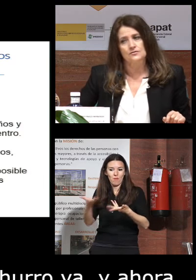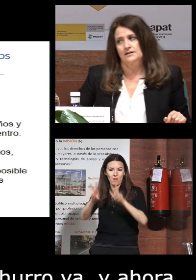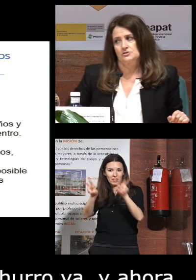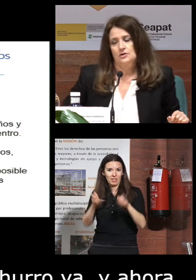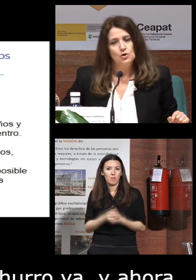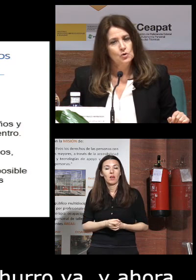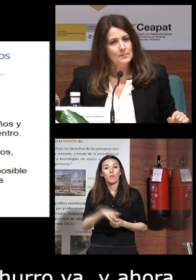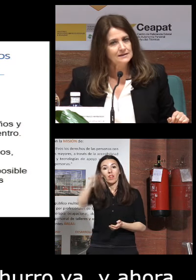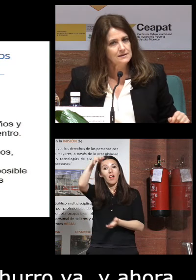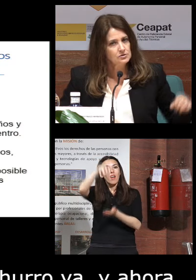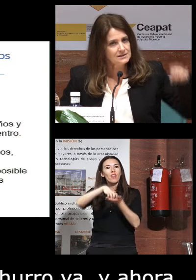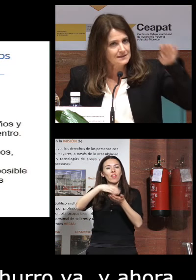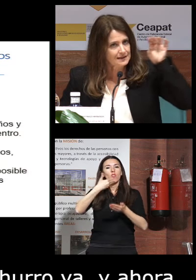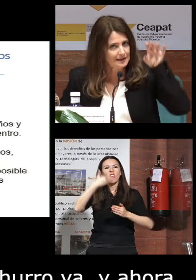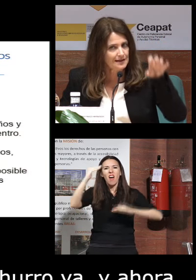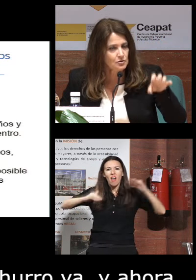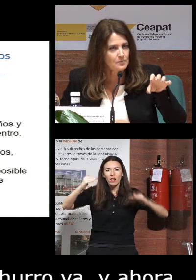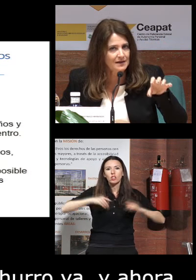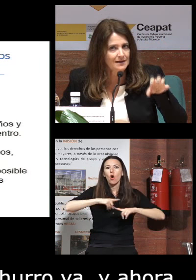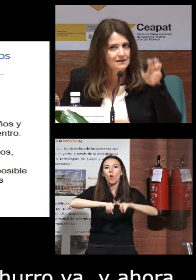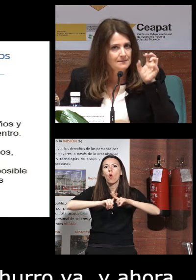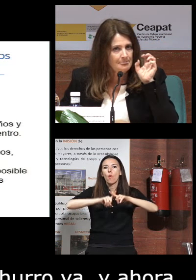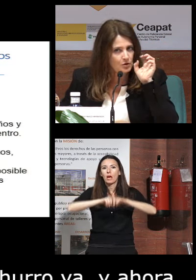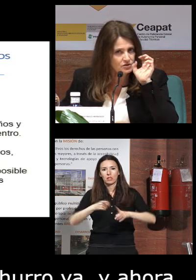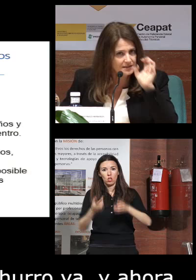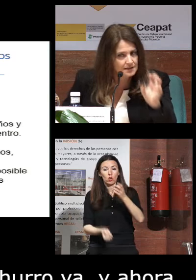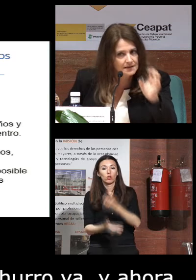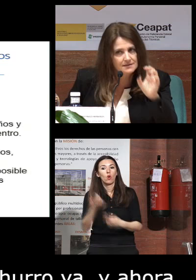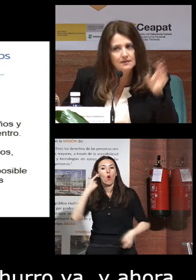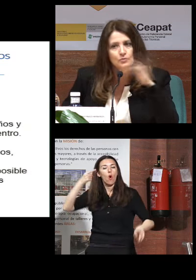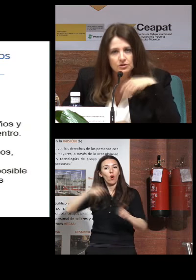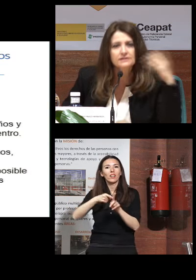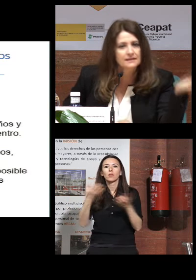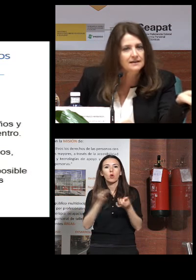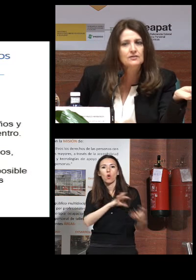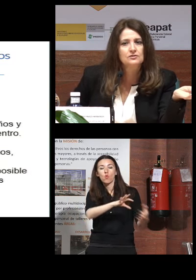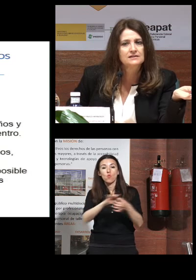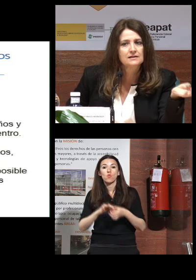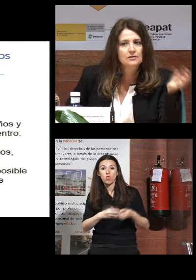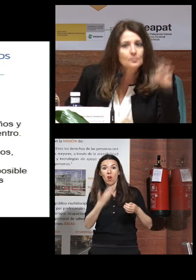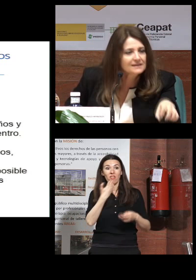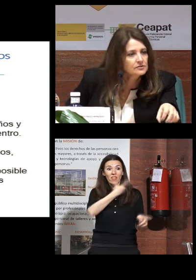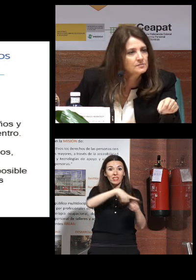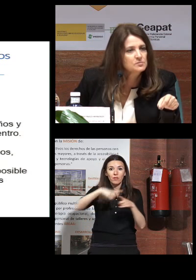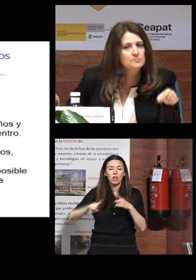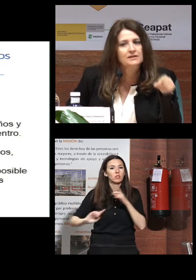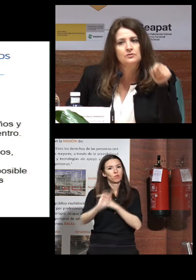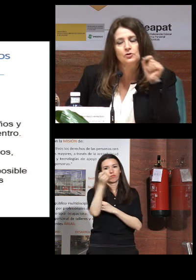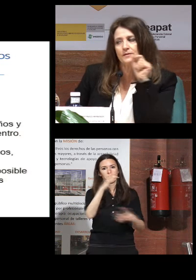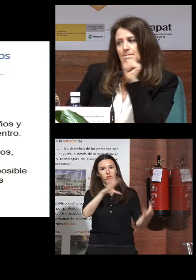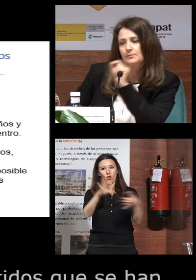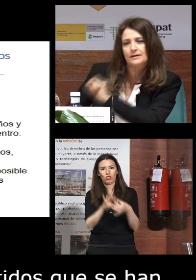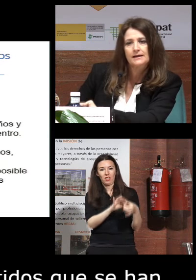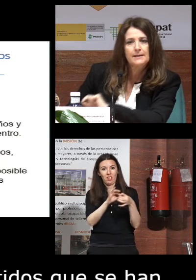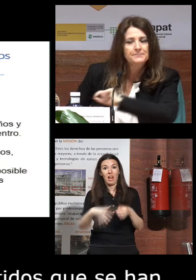intergeneracionales compartidos que se han creado para conseguir esa unión entre generaciones compartiendo el mismo espacio